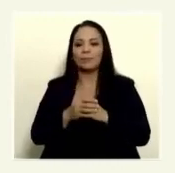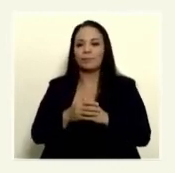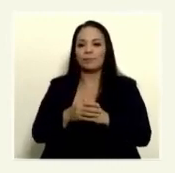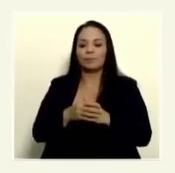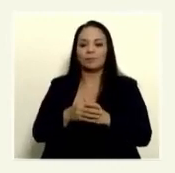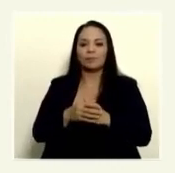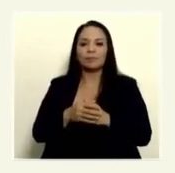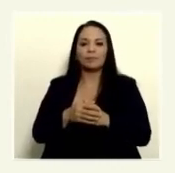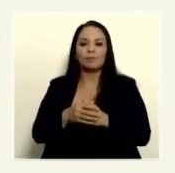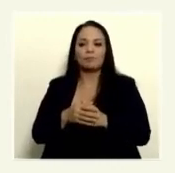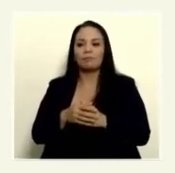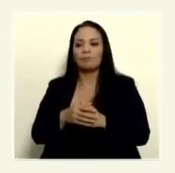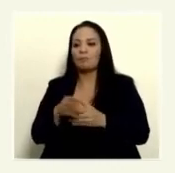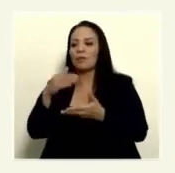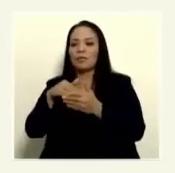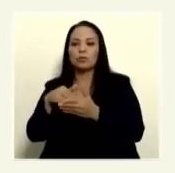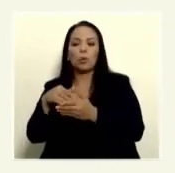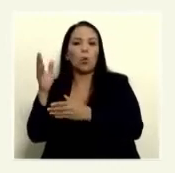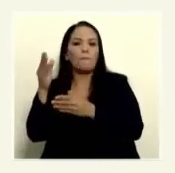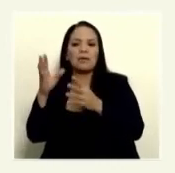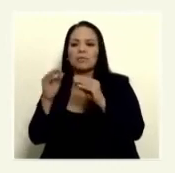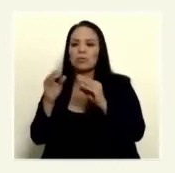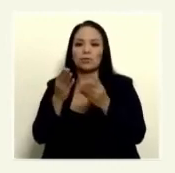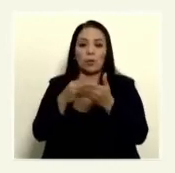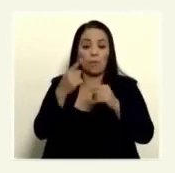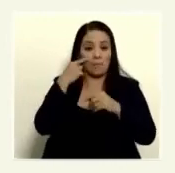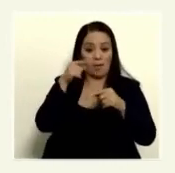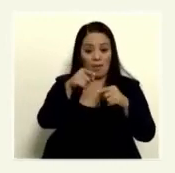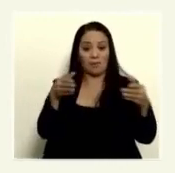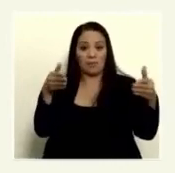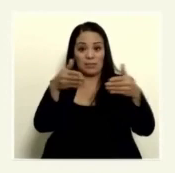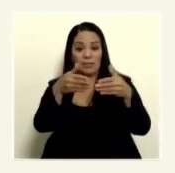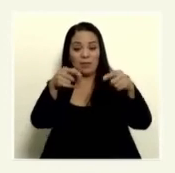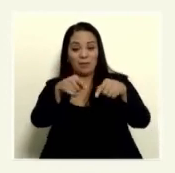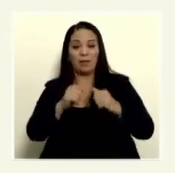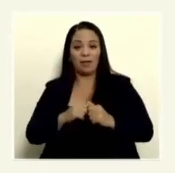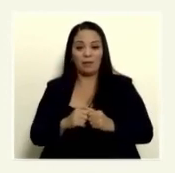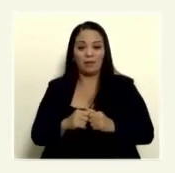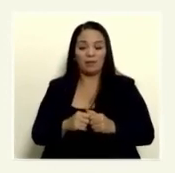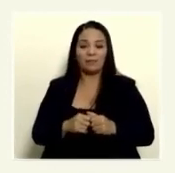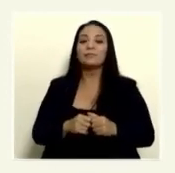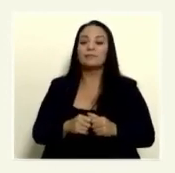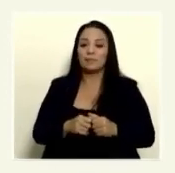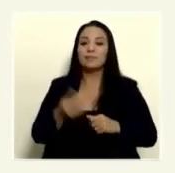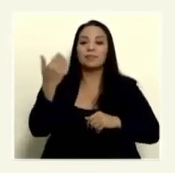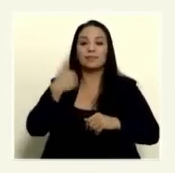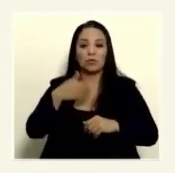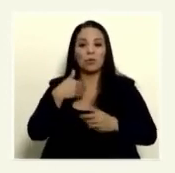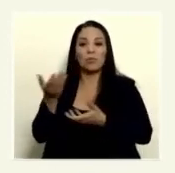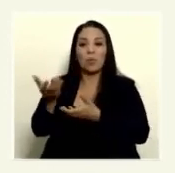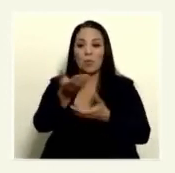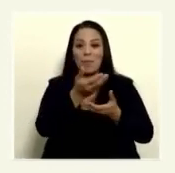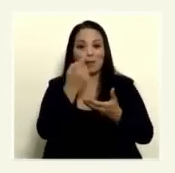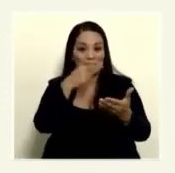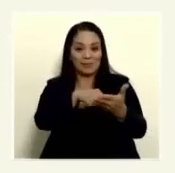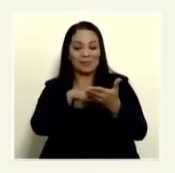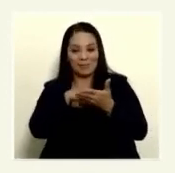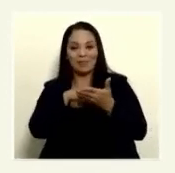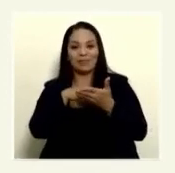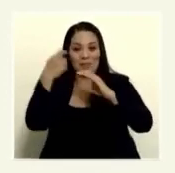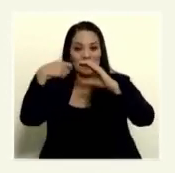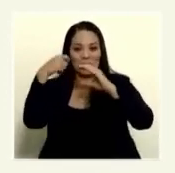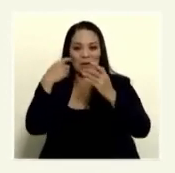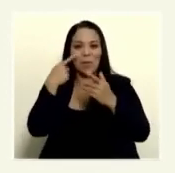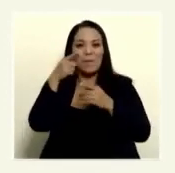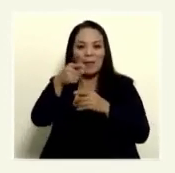sea por el centro de convenciones a plena utilización. Esa es la esquina que los señores del Cuerpo de Bomberos nos estaban enseñando, y esto